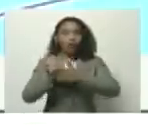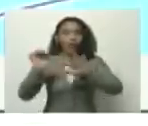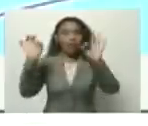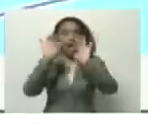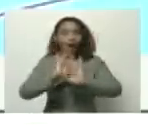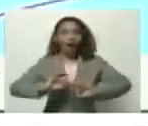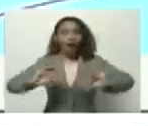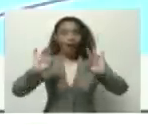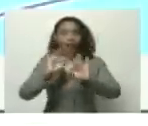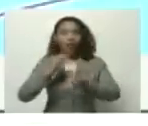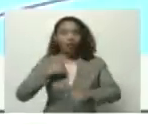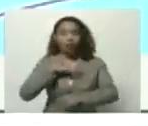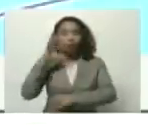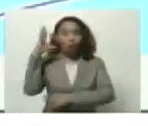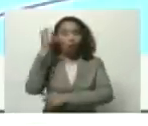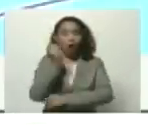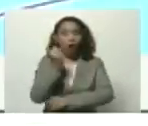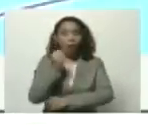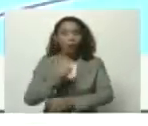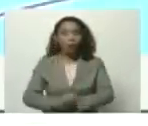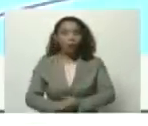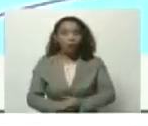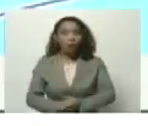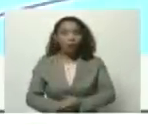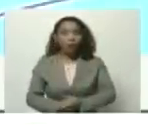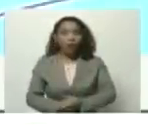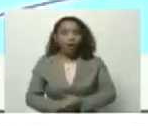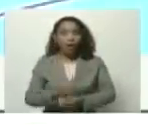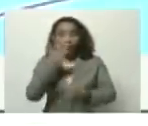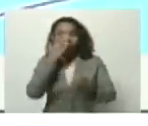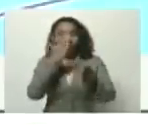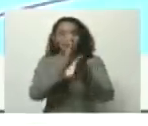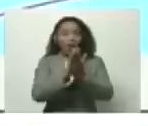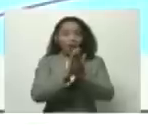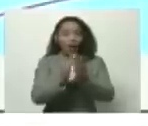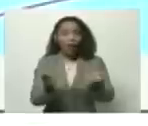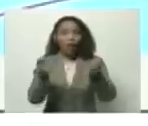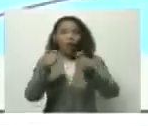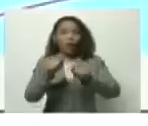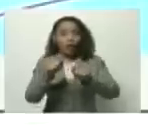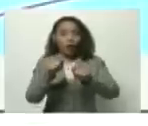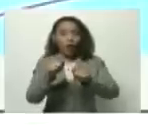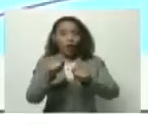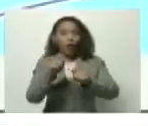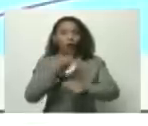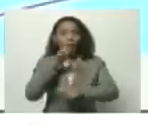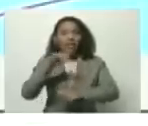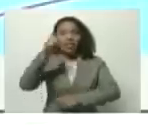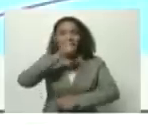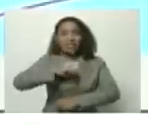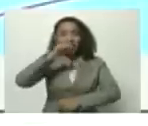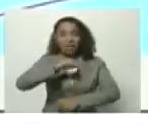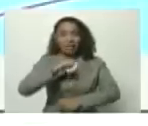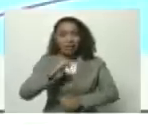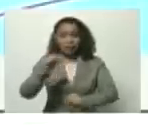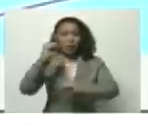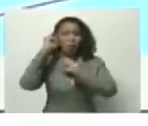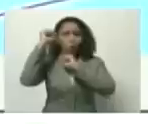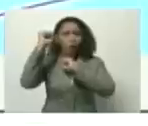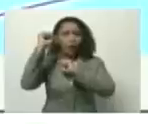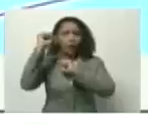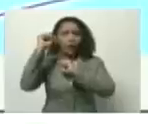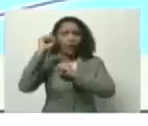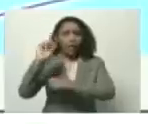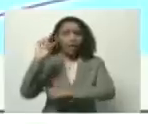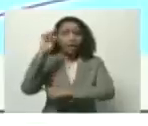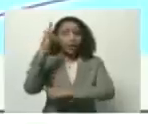hemos logrado un primer paso frente al bloqueo criminal con una resistencia victoriosa y donde a partir del